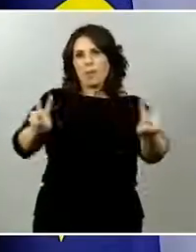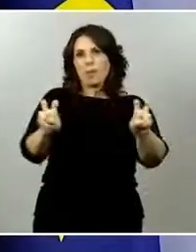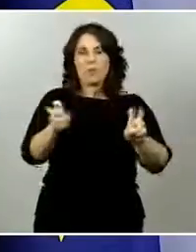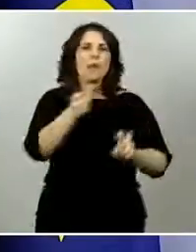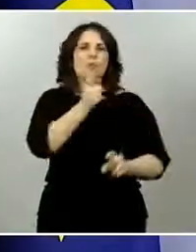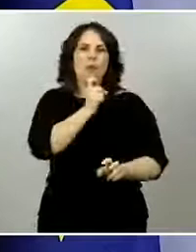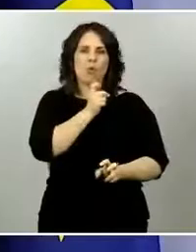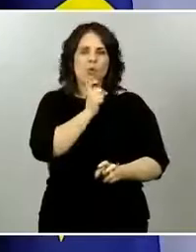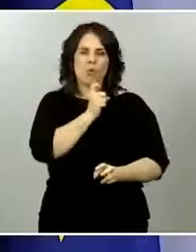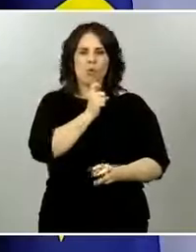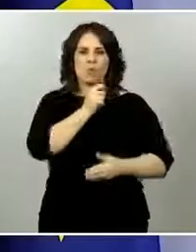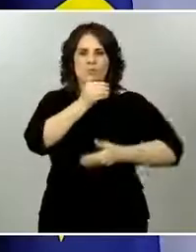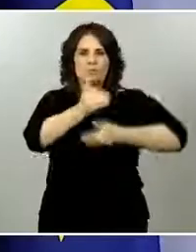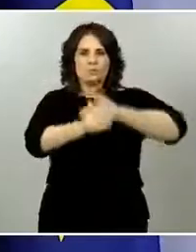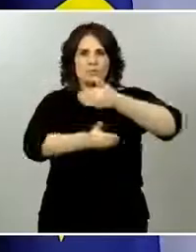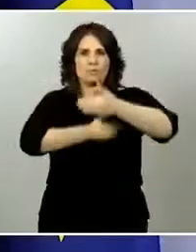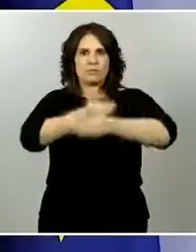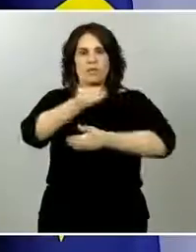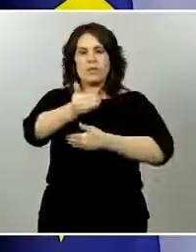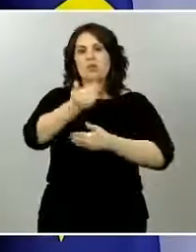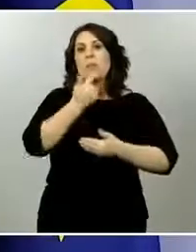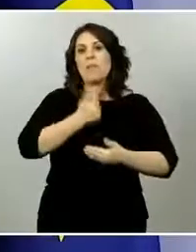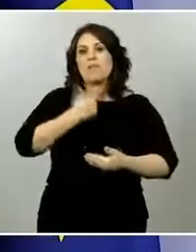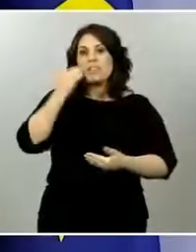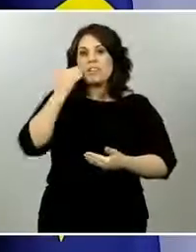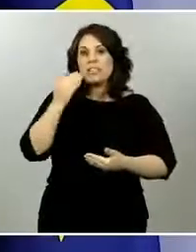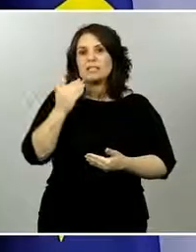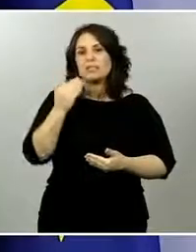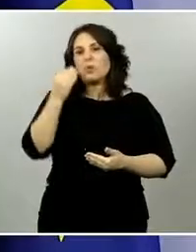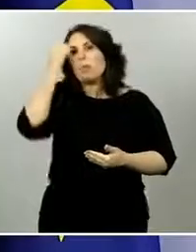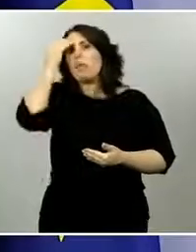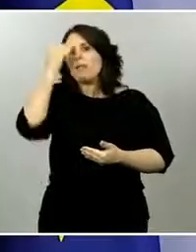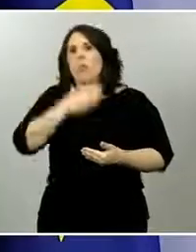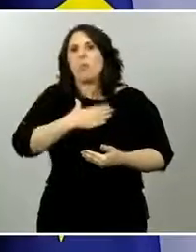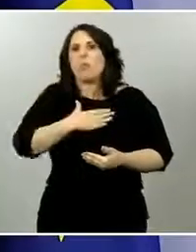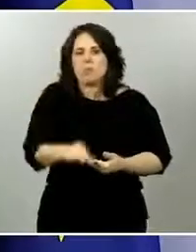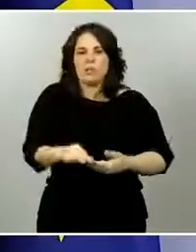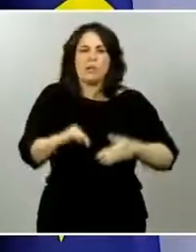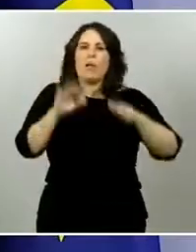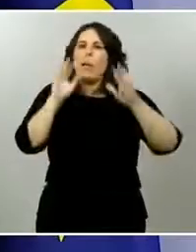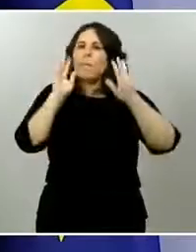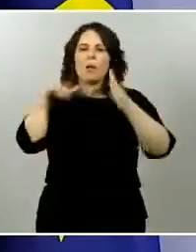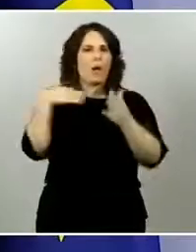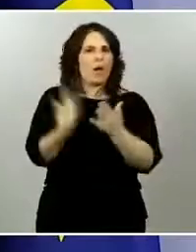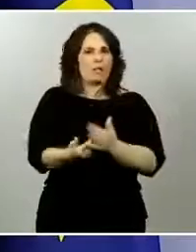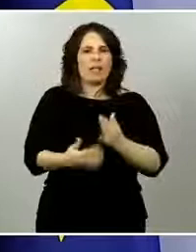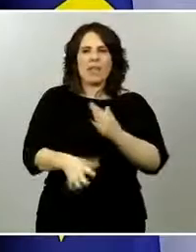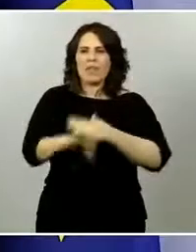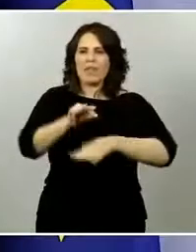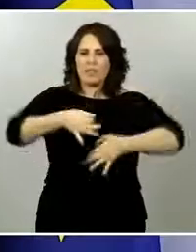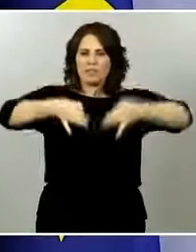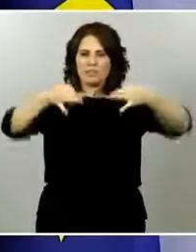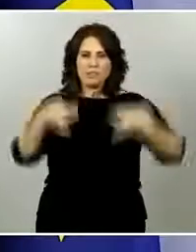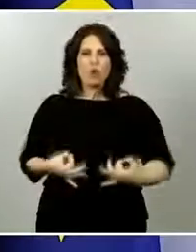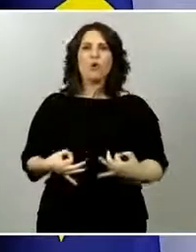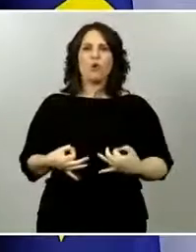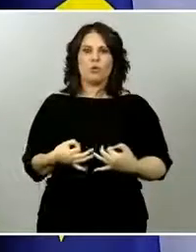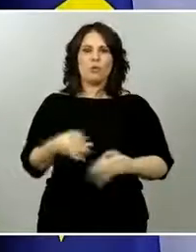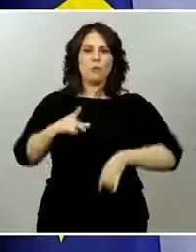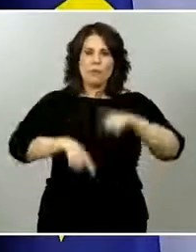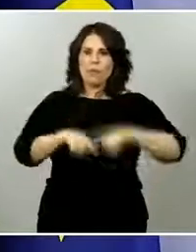evoluciona la epidemia, vamos a ir viendo cómo va esta transición a la nueva normalidad. En principio, insisto, para las fechas que usted me comenta,